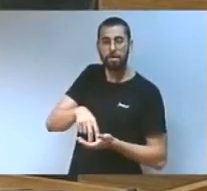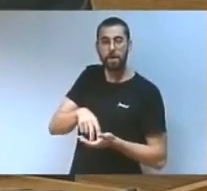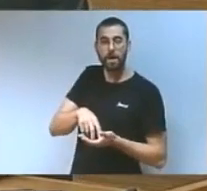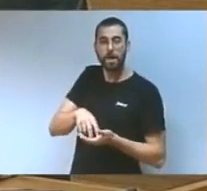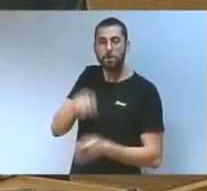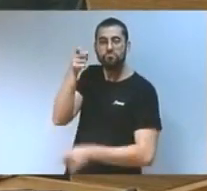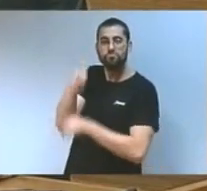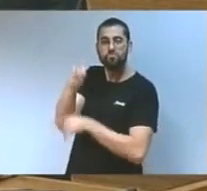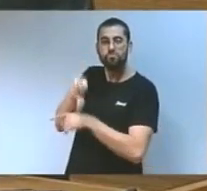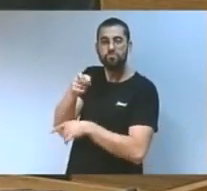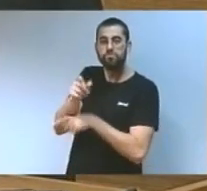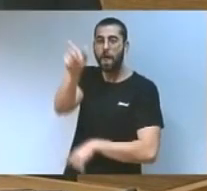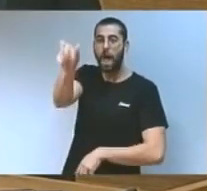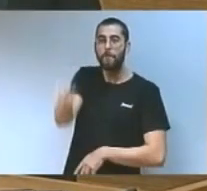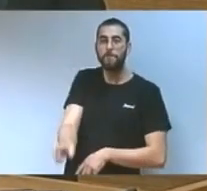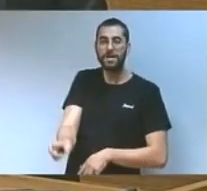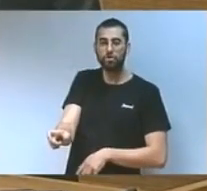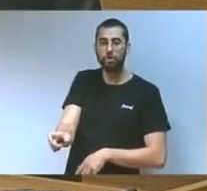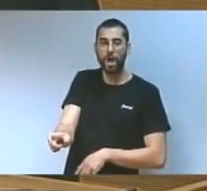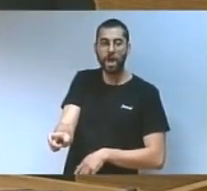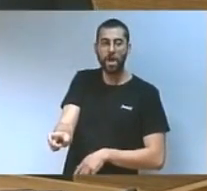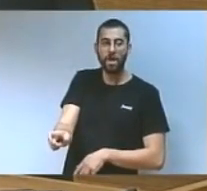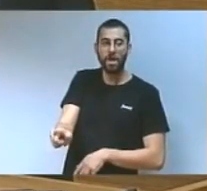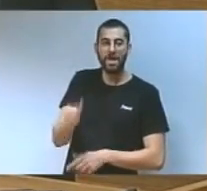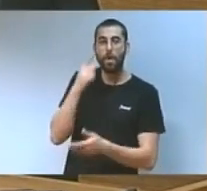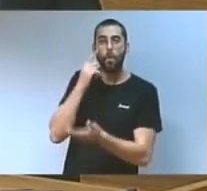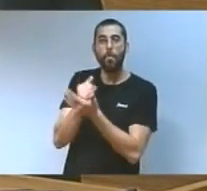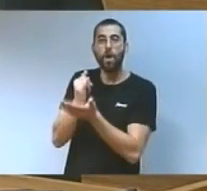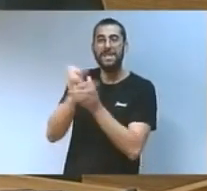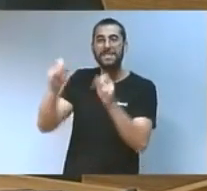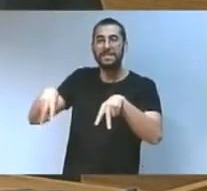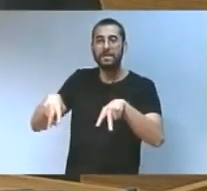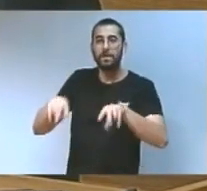erigiéndose en juez, ni más ni menos que de abuso de menores.